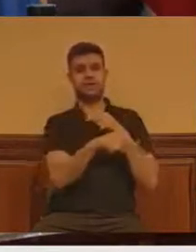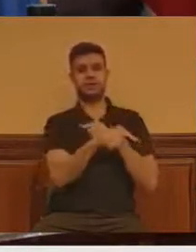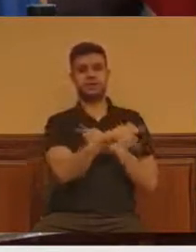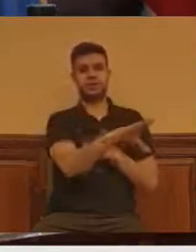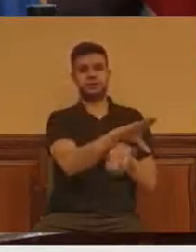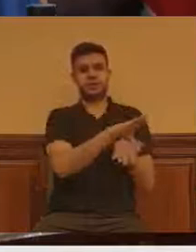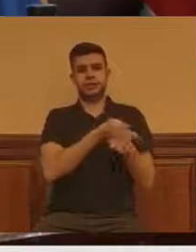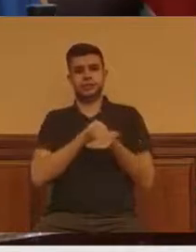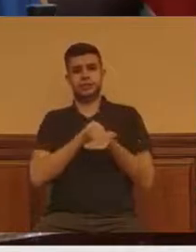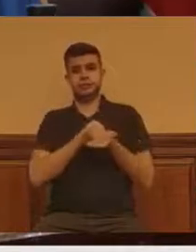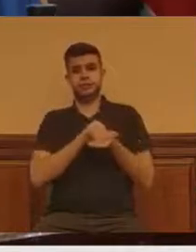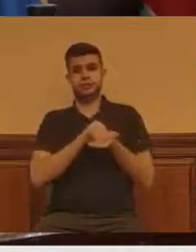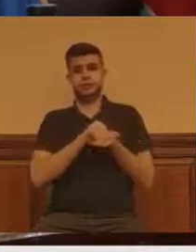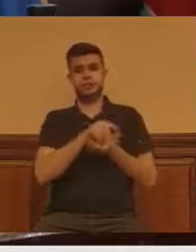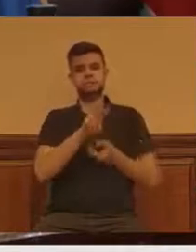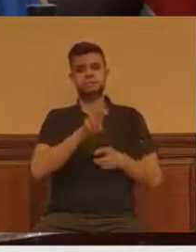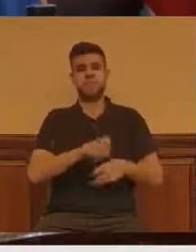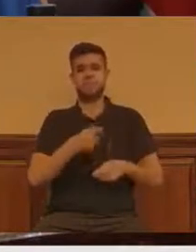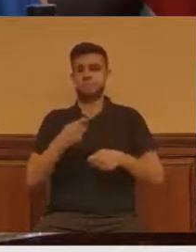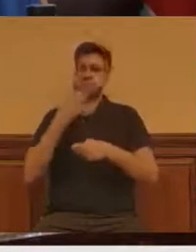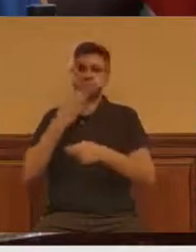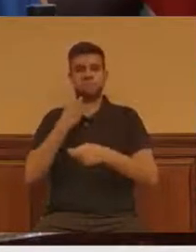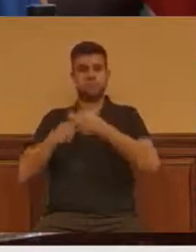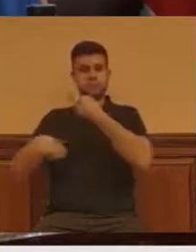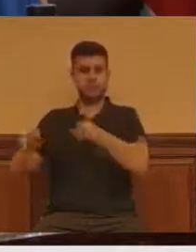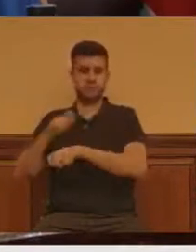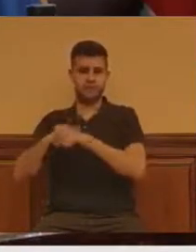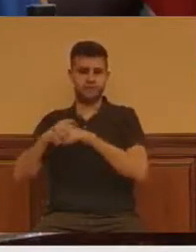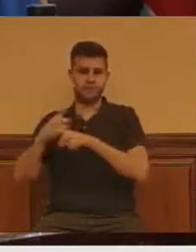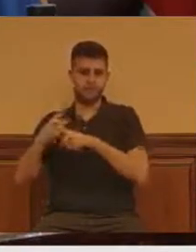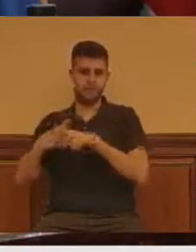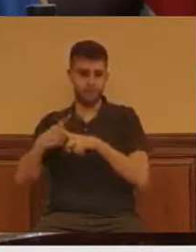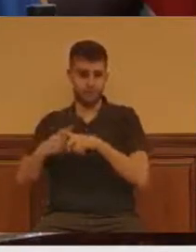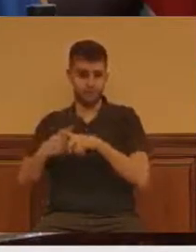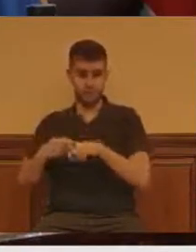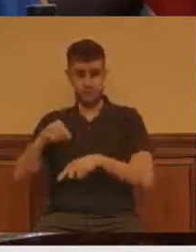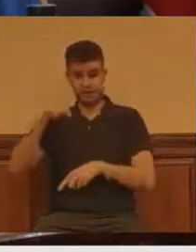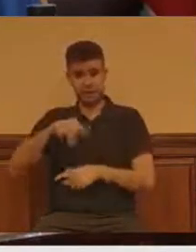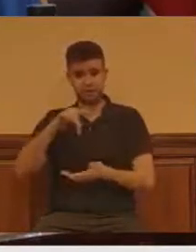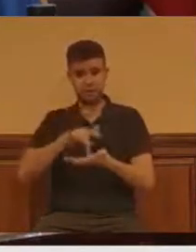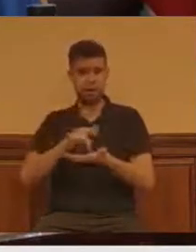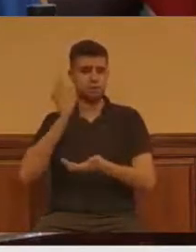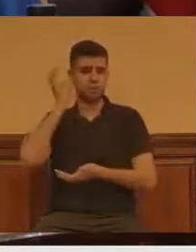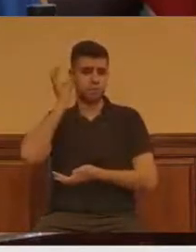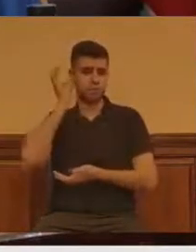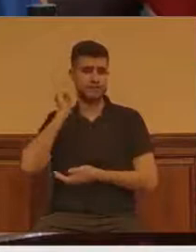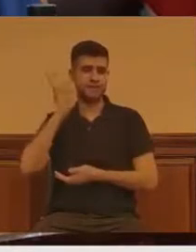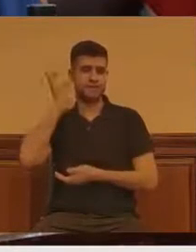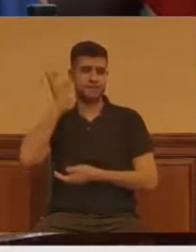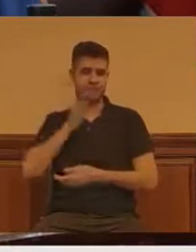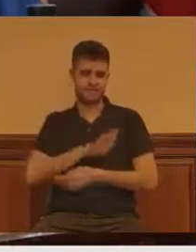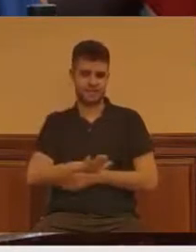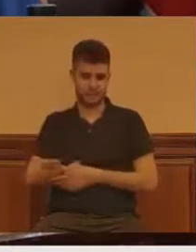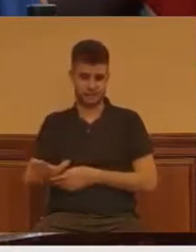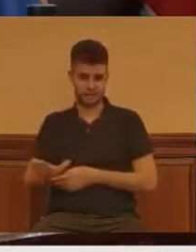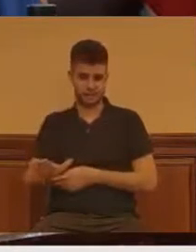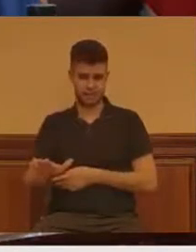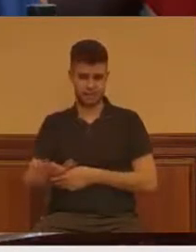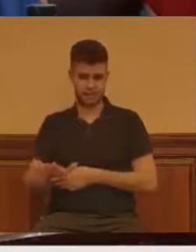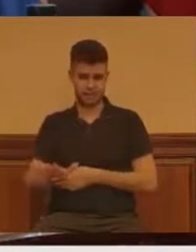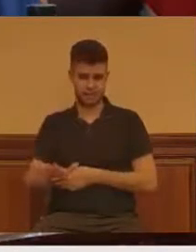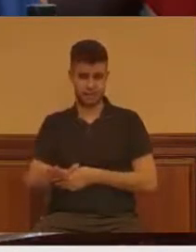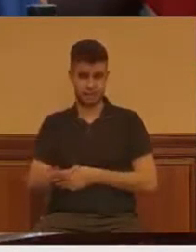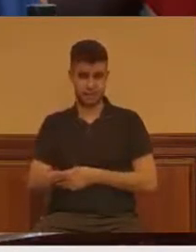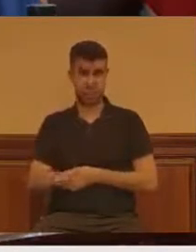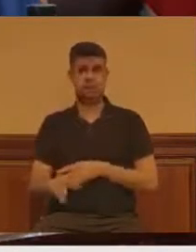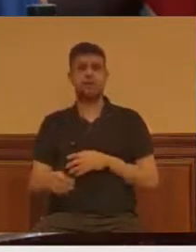sexualmente. Esto está pasando con mujeres y niñas. Las asesinadas. Las